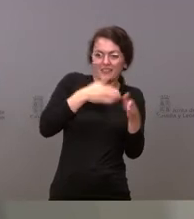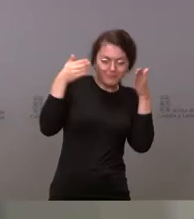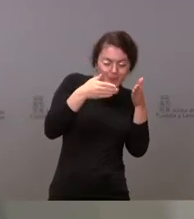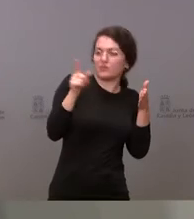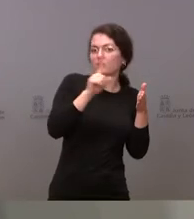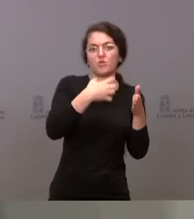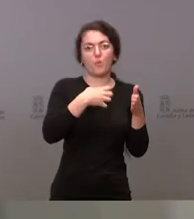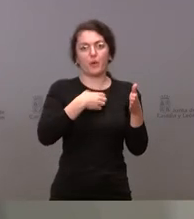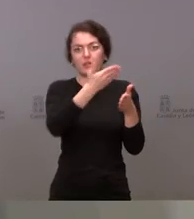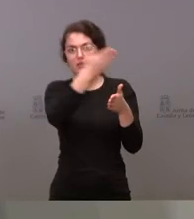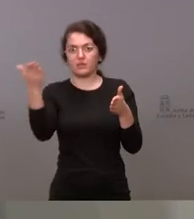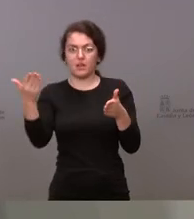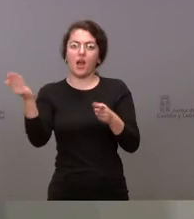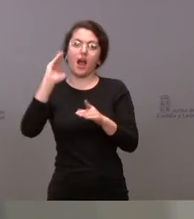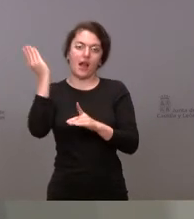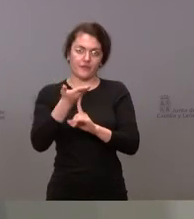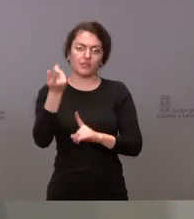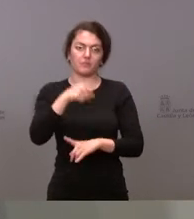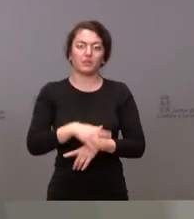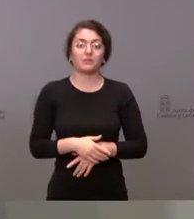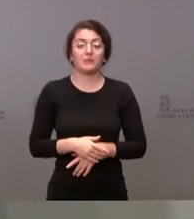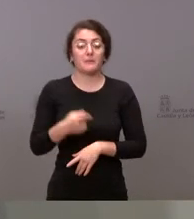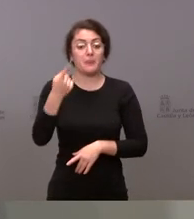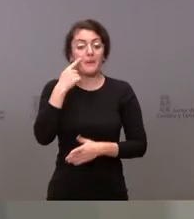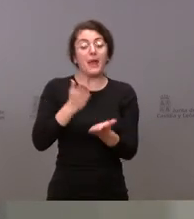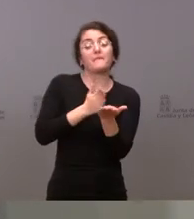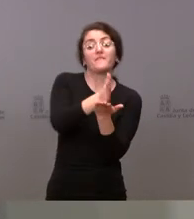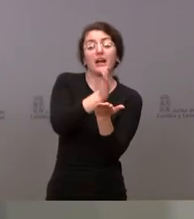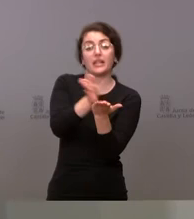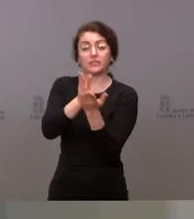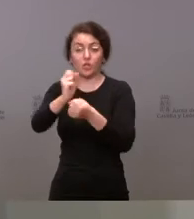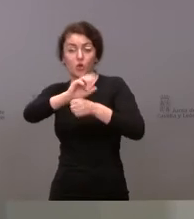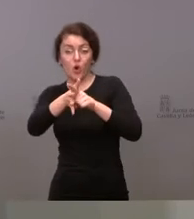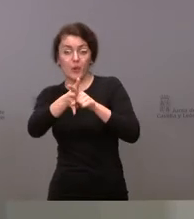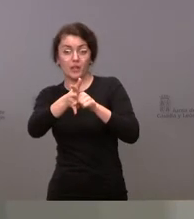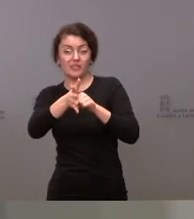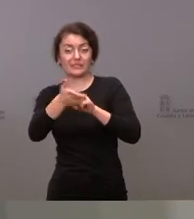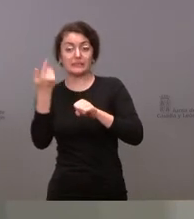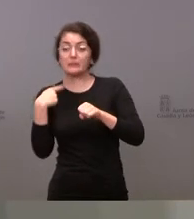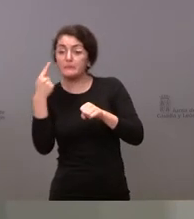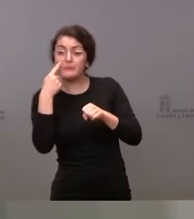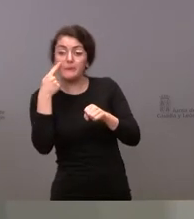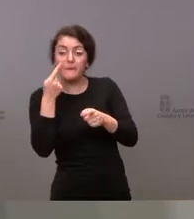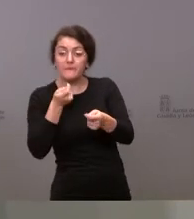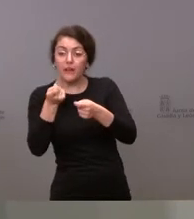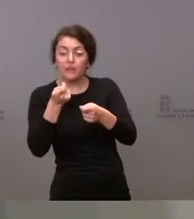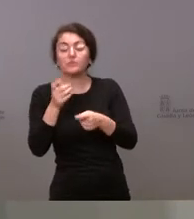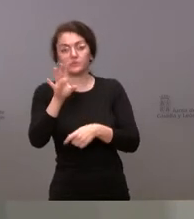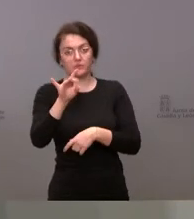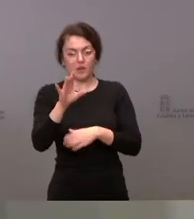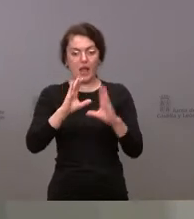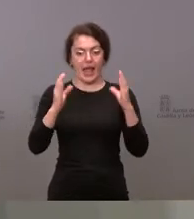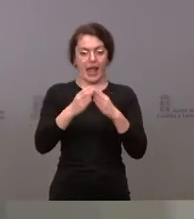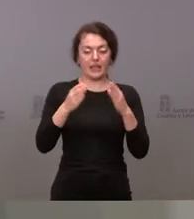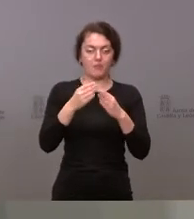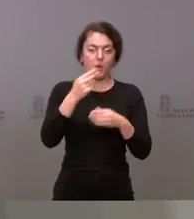pendientes de las variantes? Sí, naturalmente. Y nuestros equipos de salud pública, aunque no estén en los titulares de las noticias todos los días,